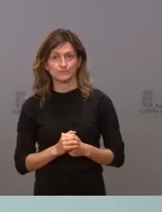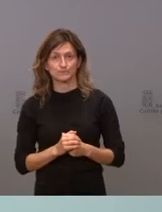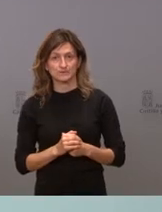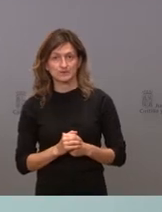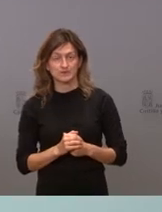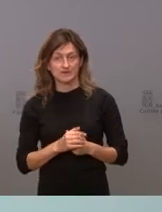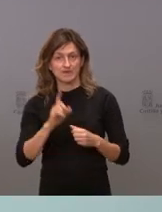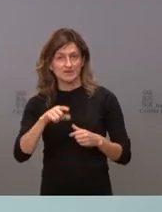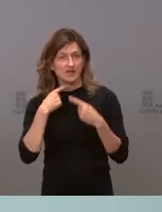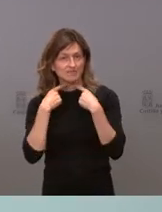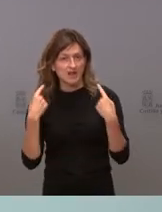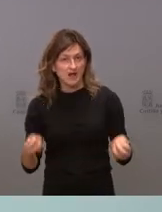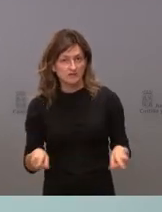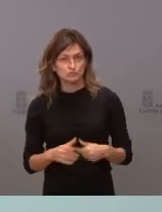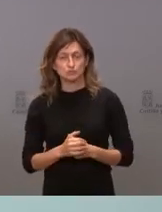fracasa,